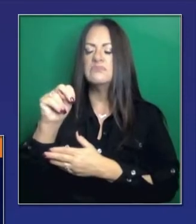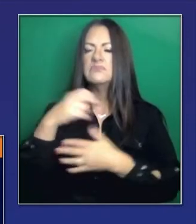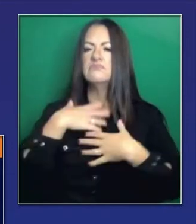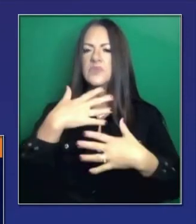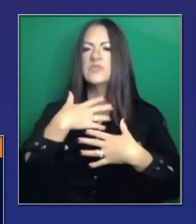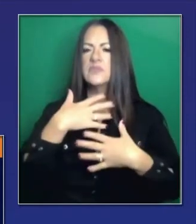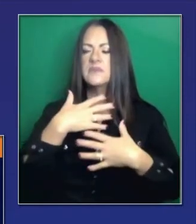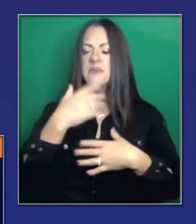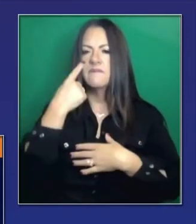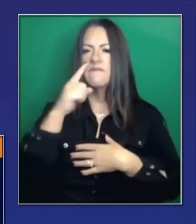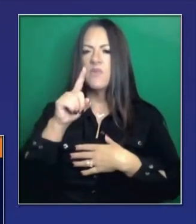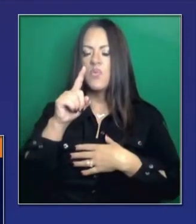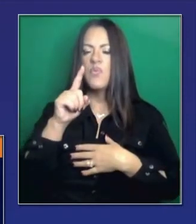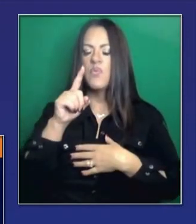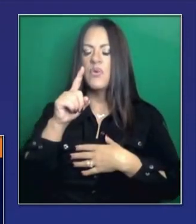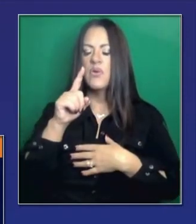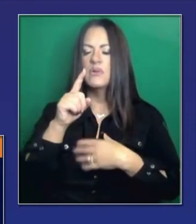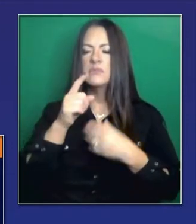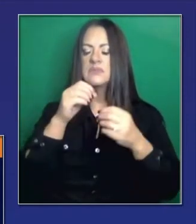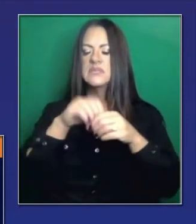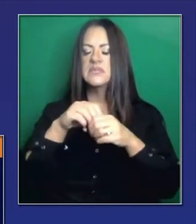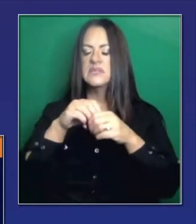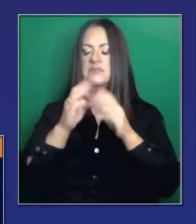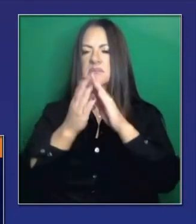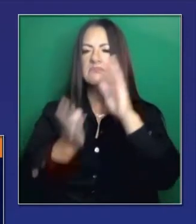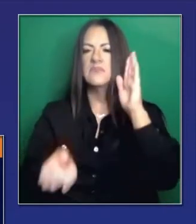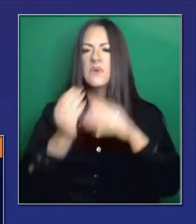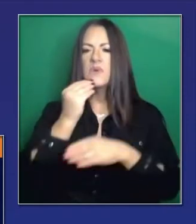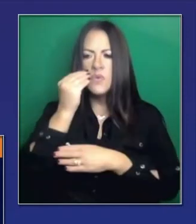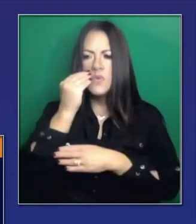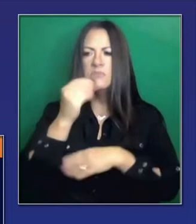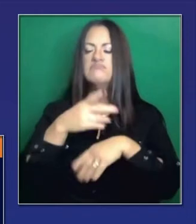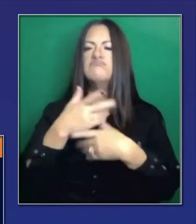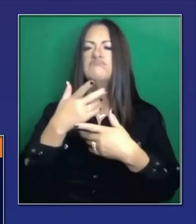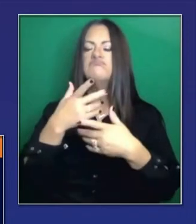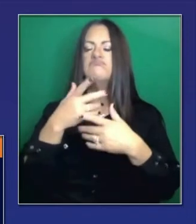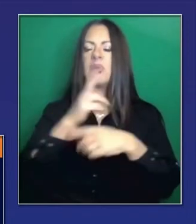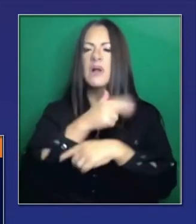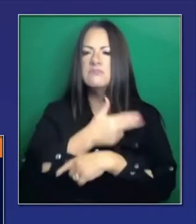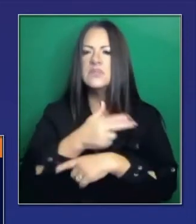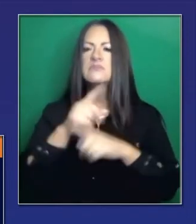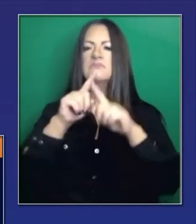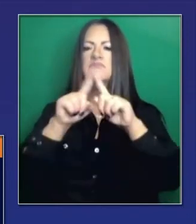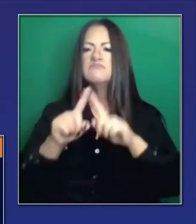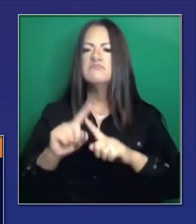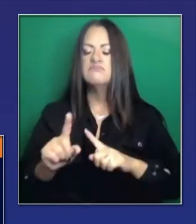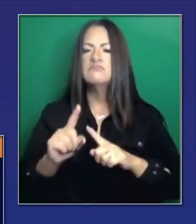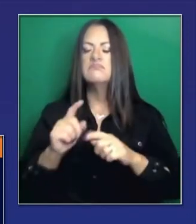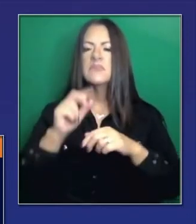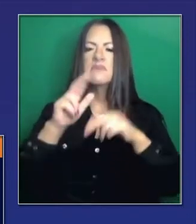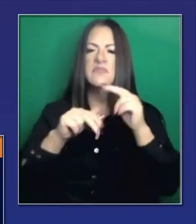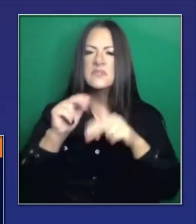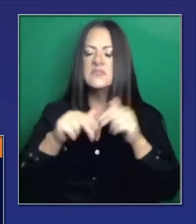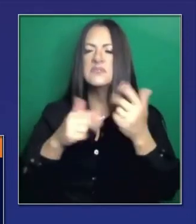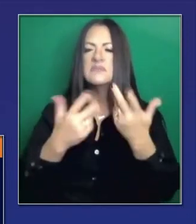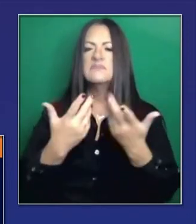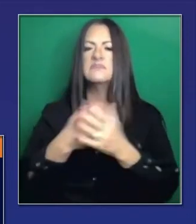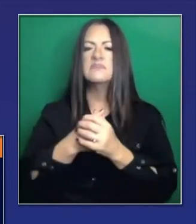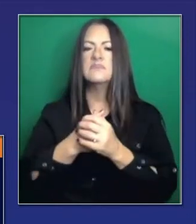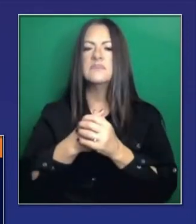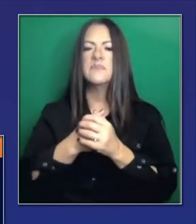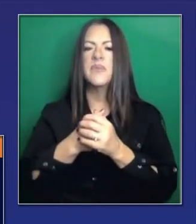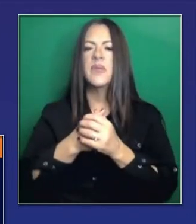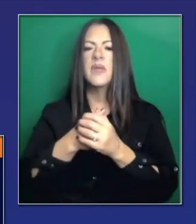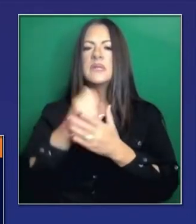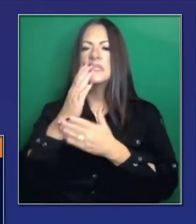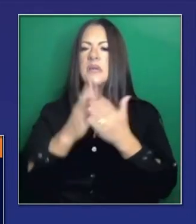fundamentales. Sobre todo, mitigación y concientización. Particularmente para esos hospitales e instalaciones que no necesariamente